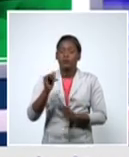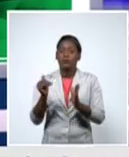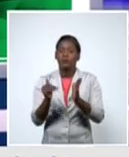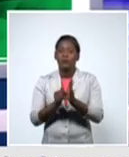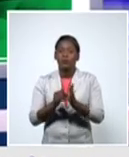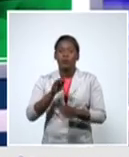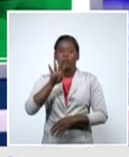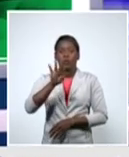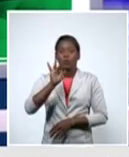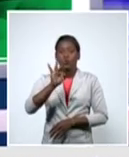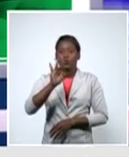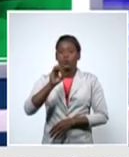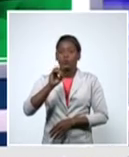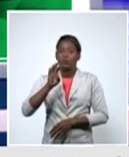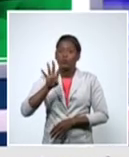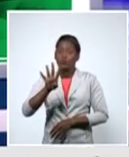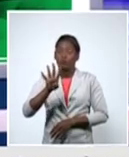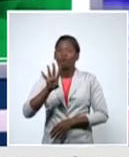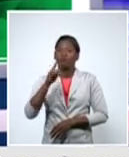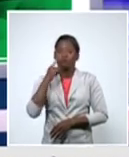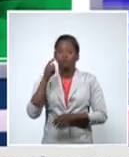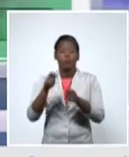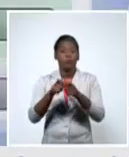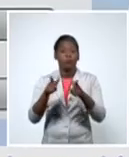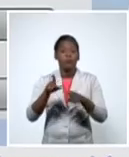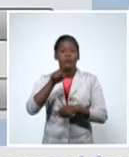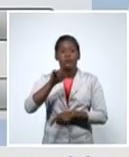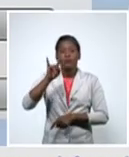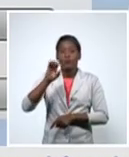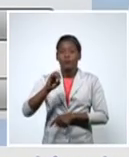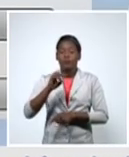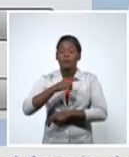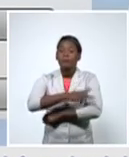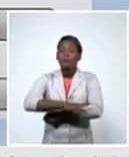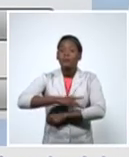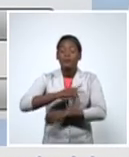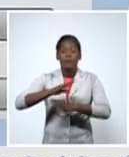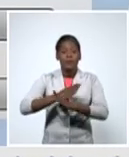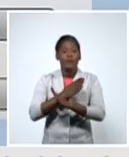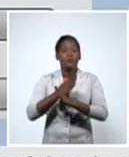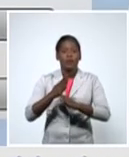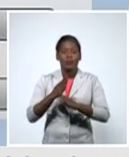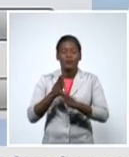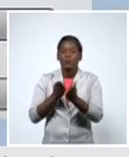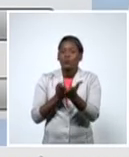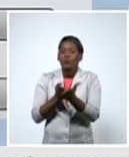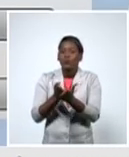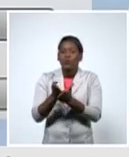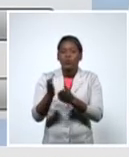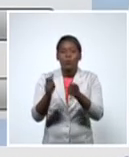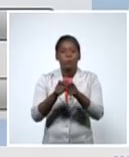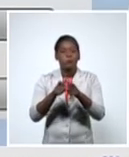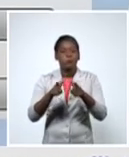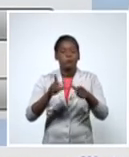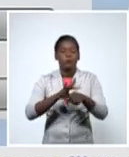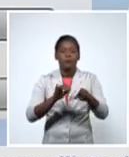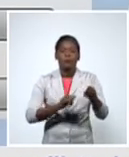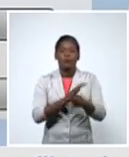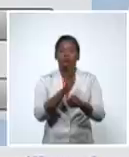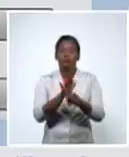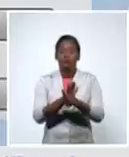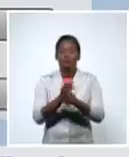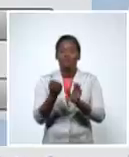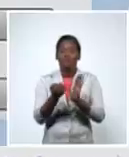los 190 países y los 29 territorios se mantienen que han sido los que han informado casos de COVID